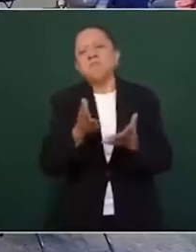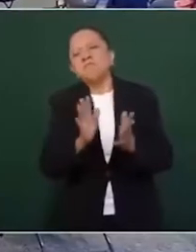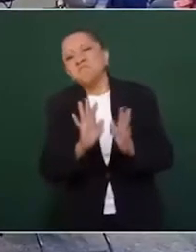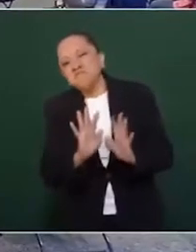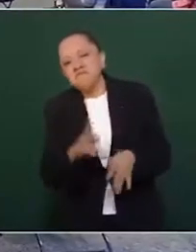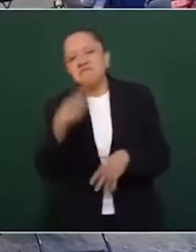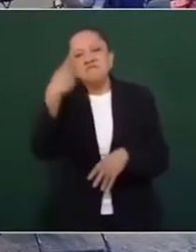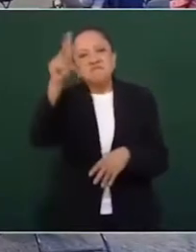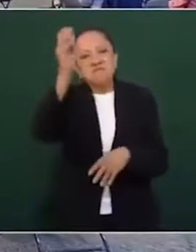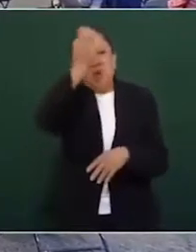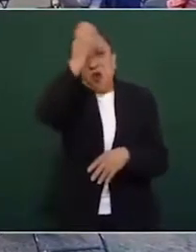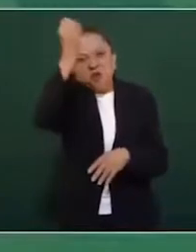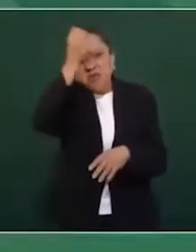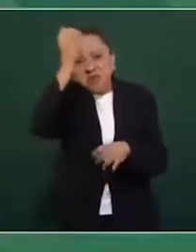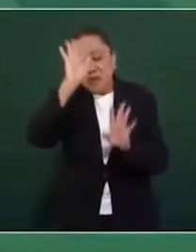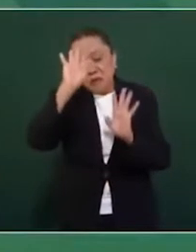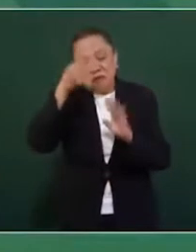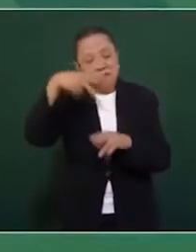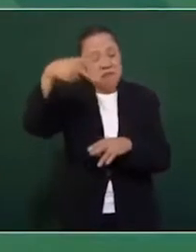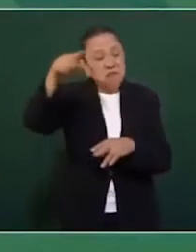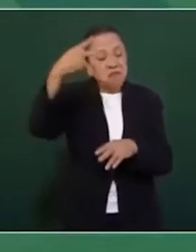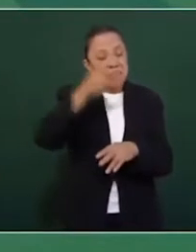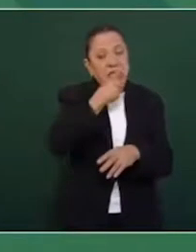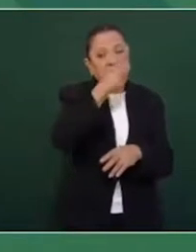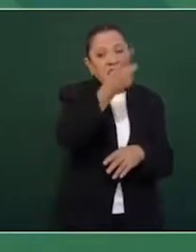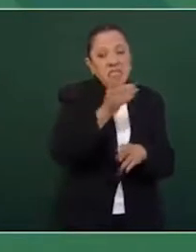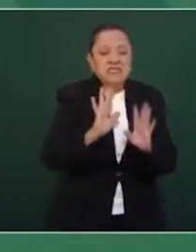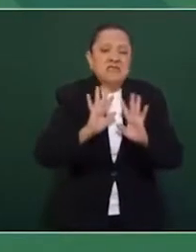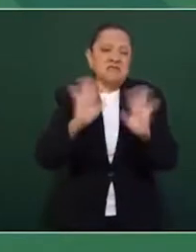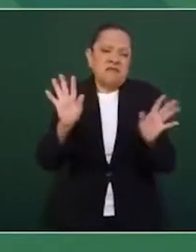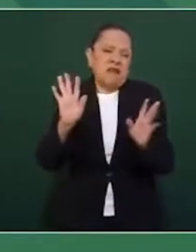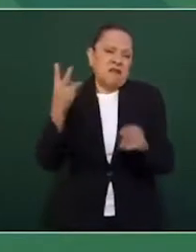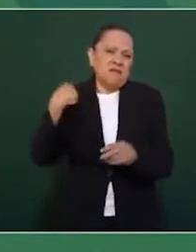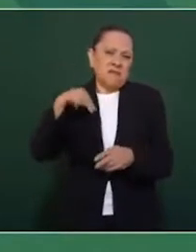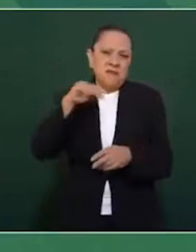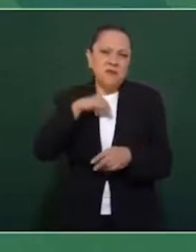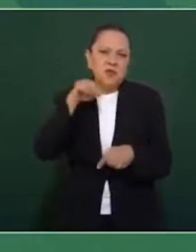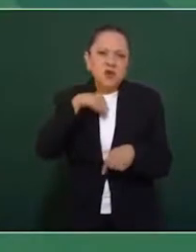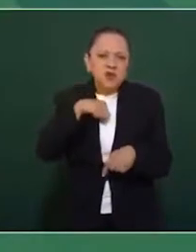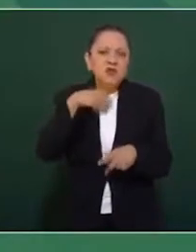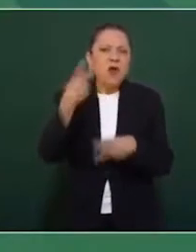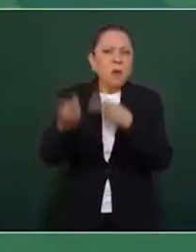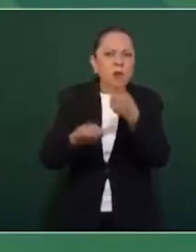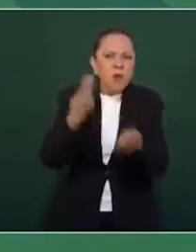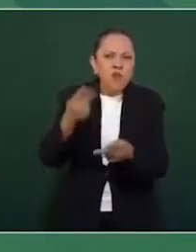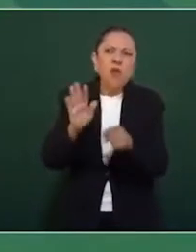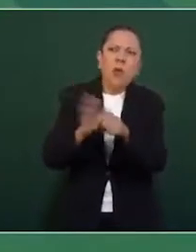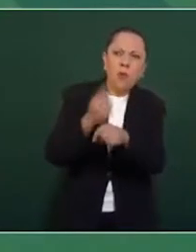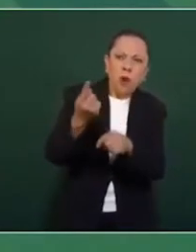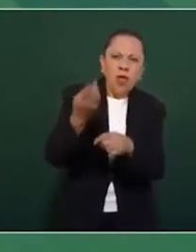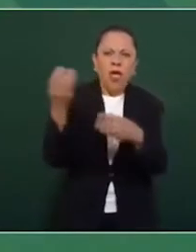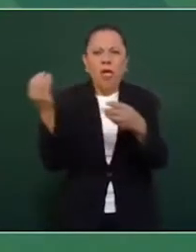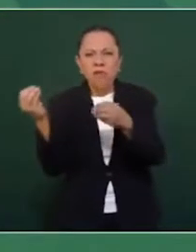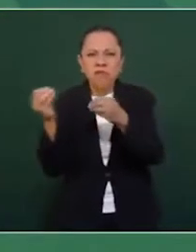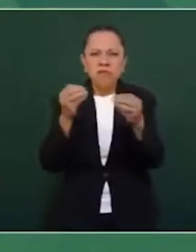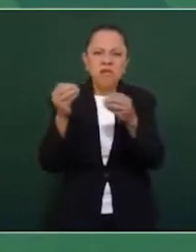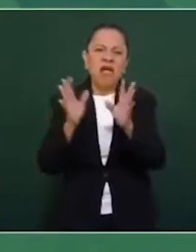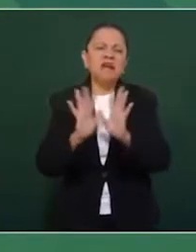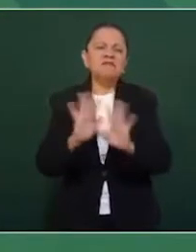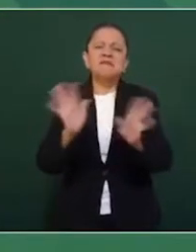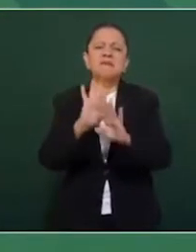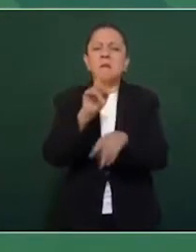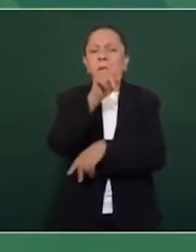Nosotros no vamos a cuestionar nada, somos